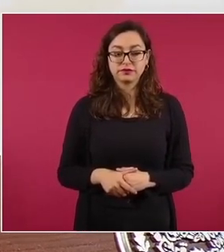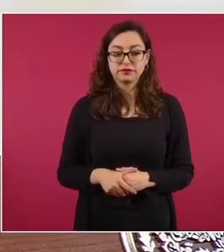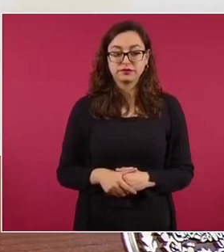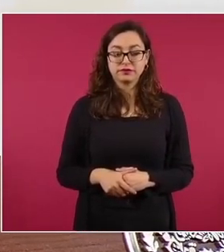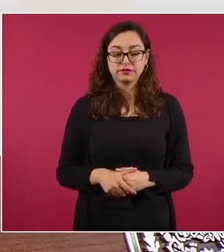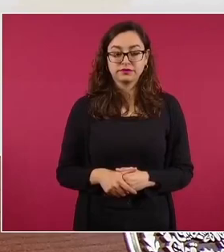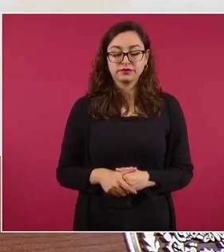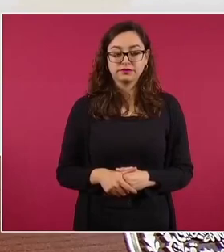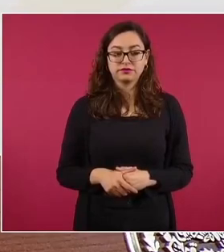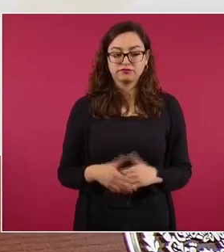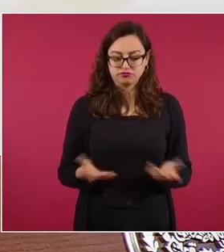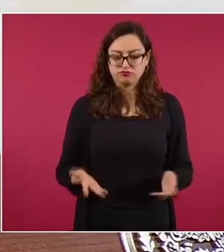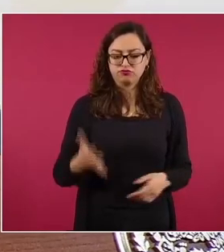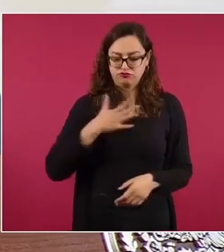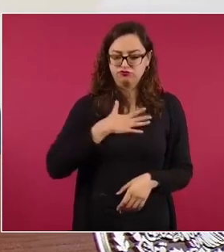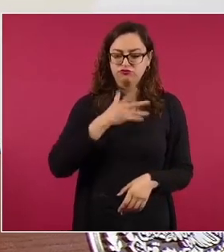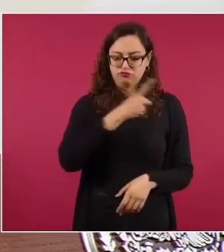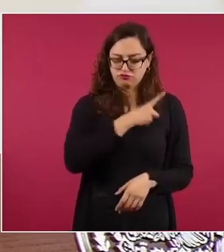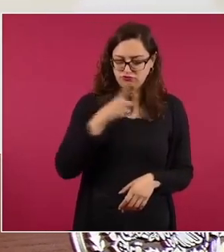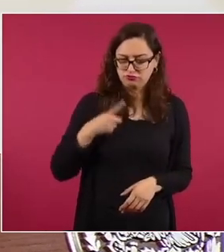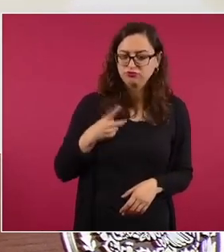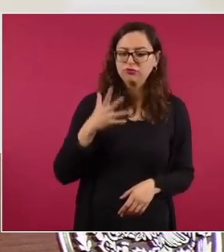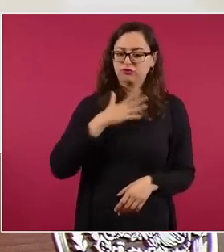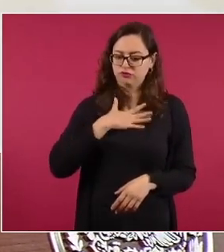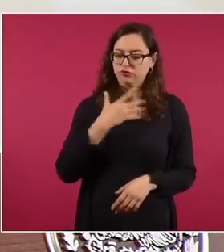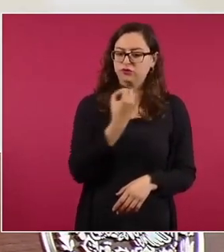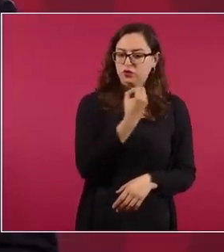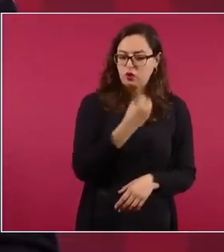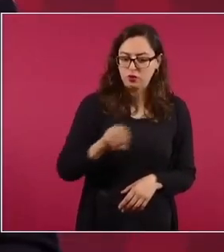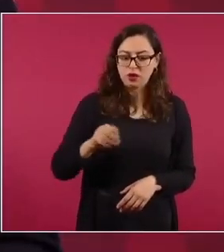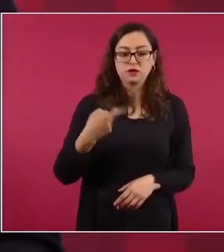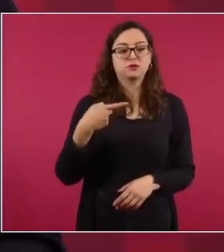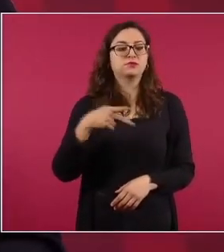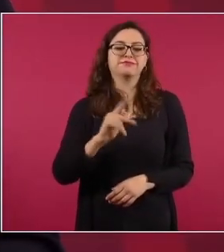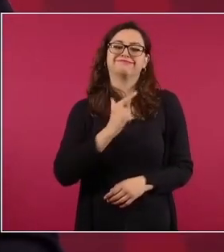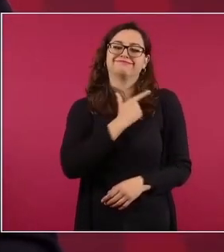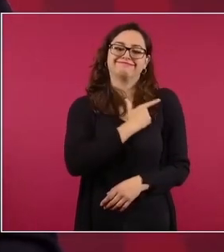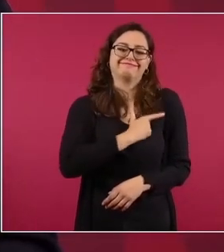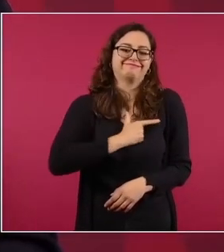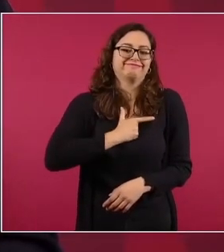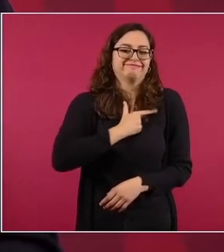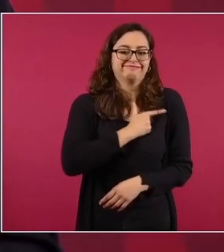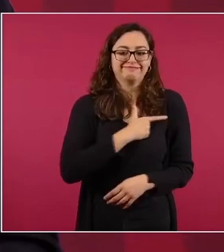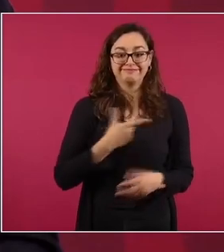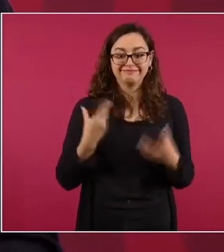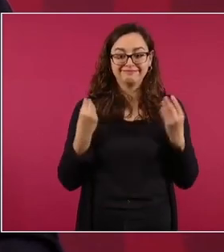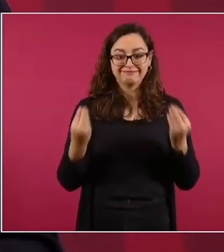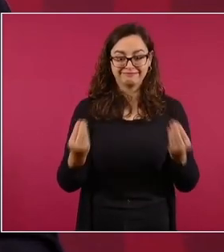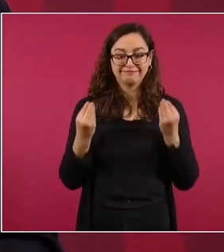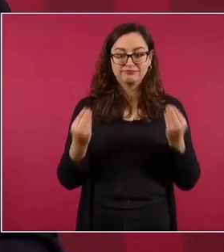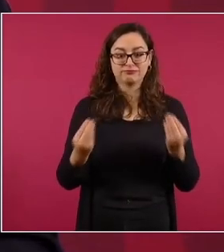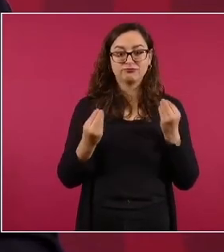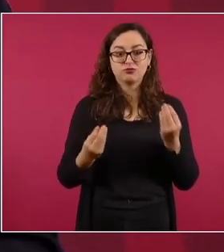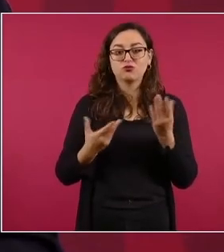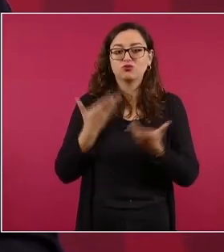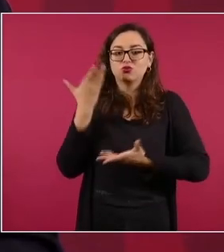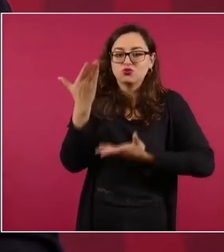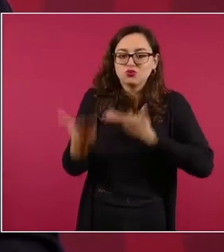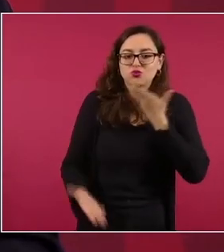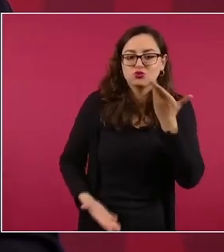una gran satisfacción el poder servir.